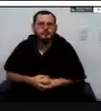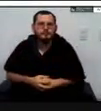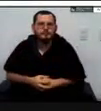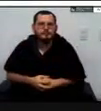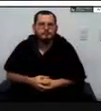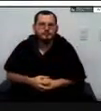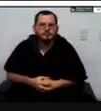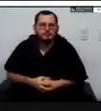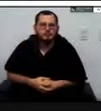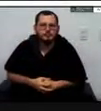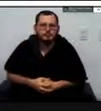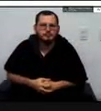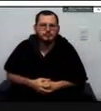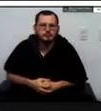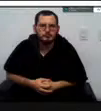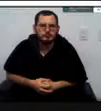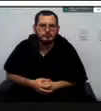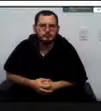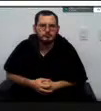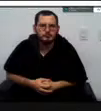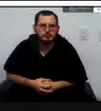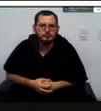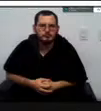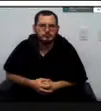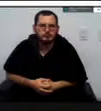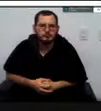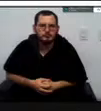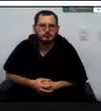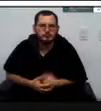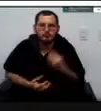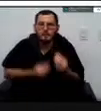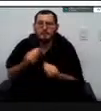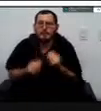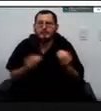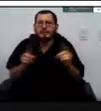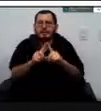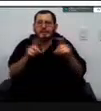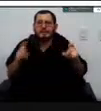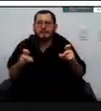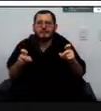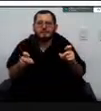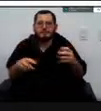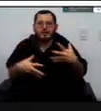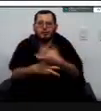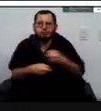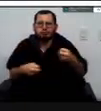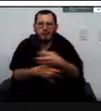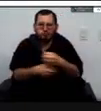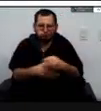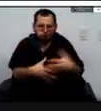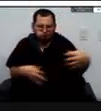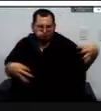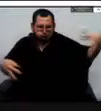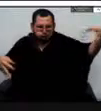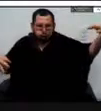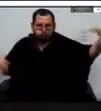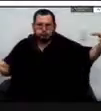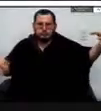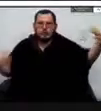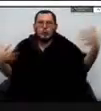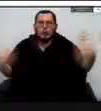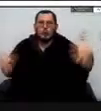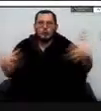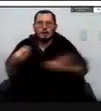poder hacer las las megabolsas pues las geomembranas y esto estamos evaluando